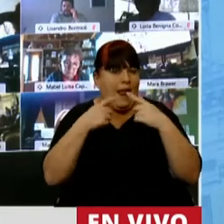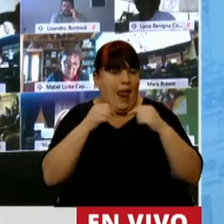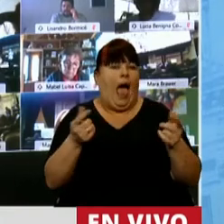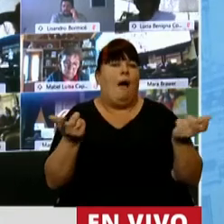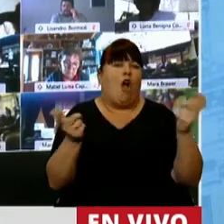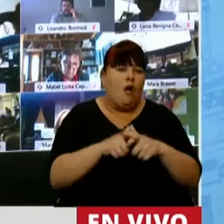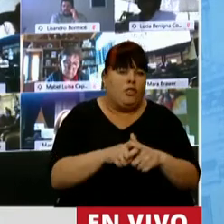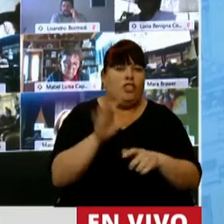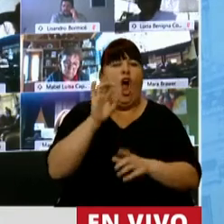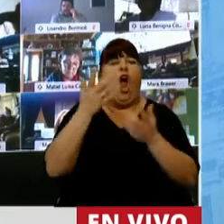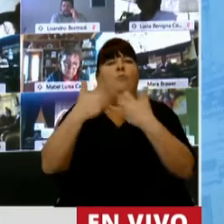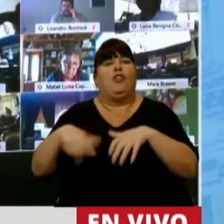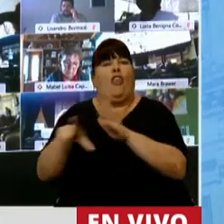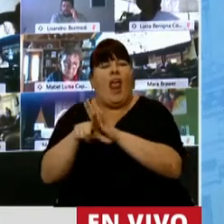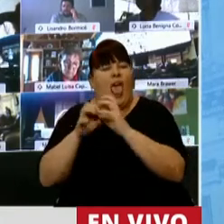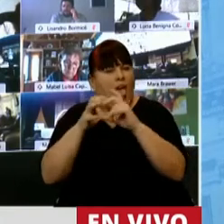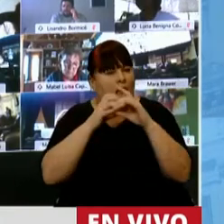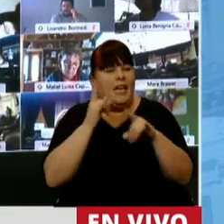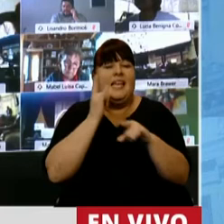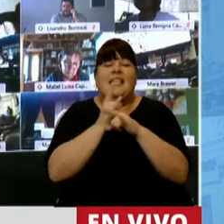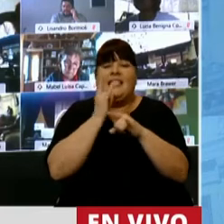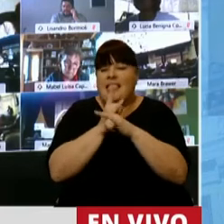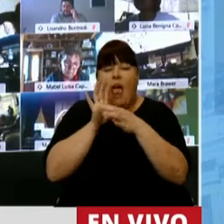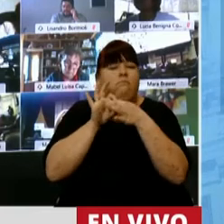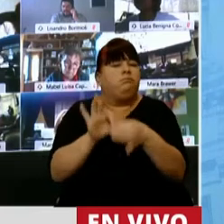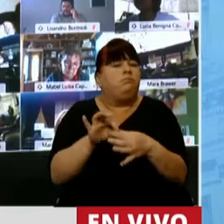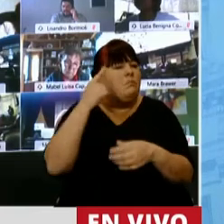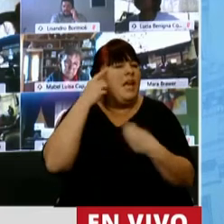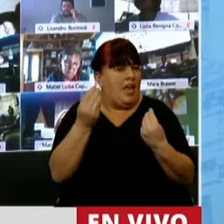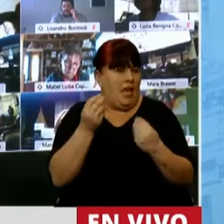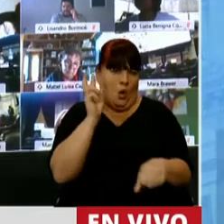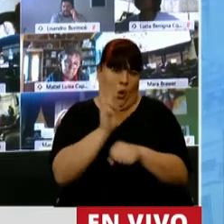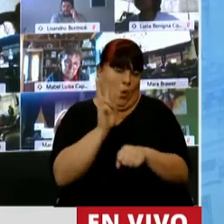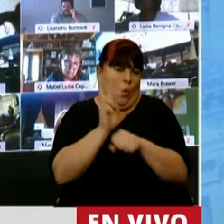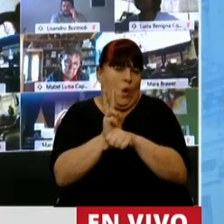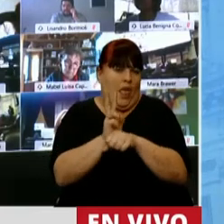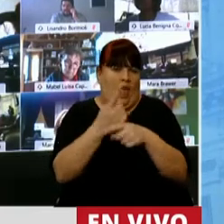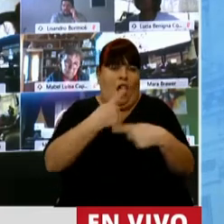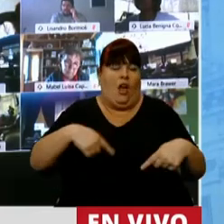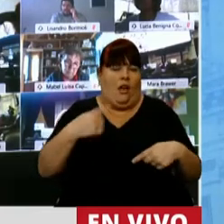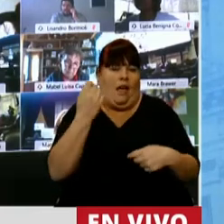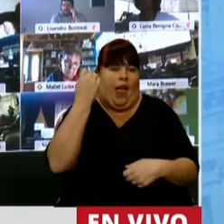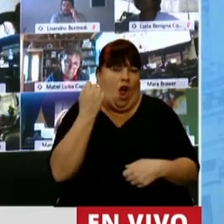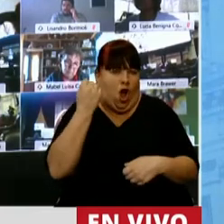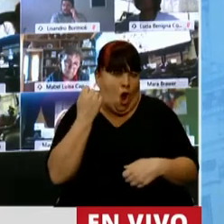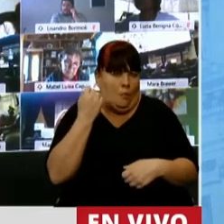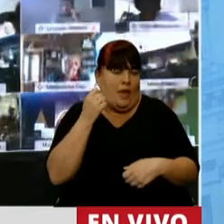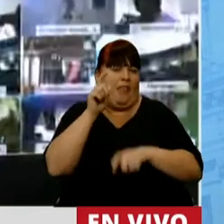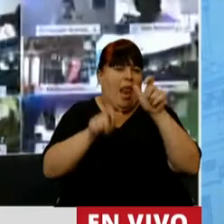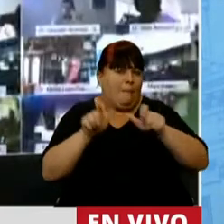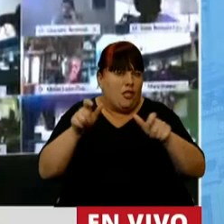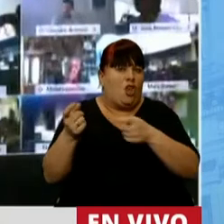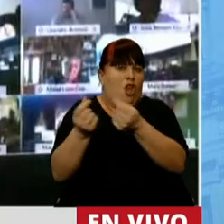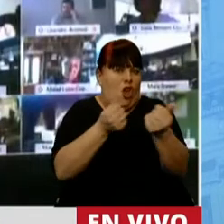comisiones y en los proyectos de ley que se trata. Y siempre alineados a la idea de la protección de los intereses económicos de los usuarios y